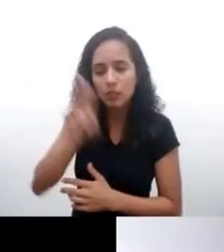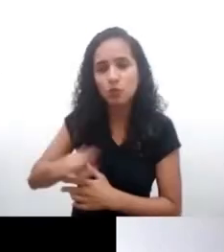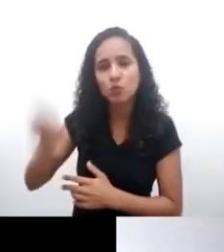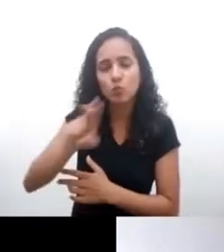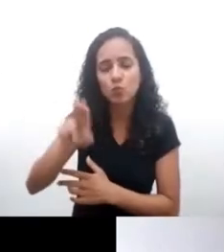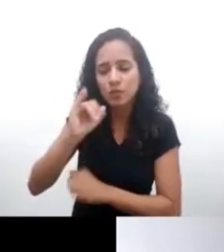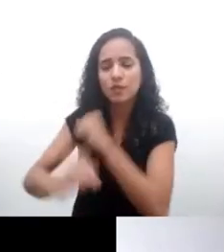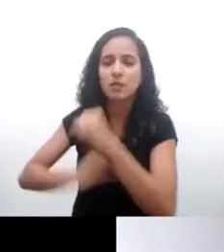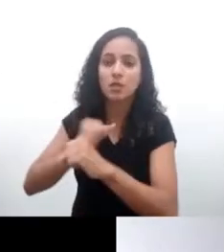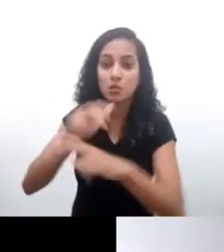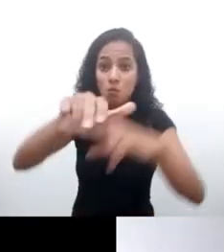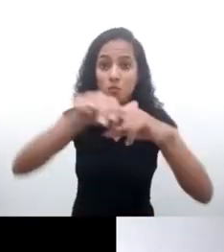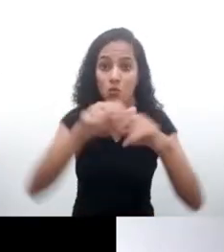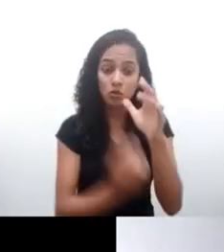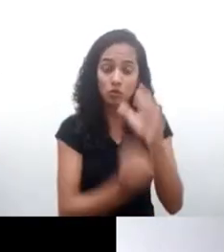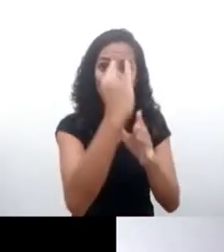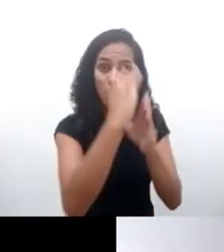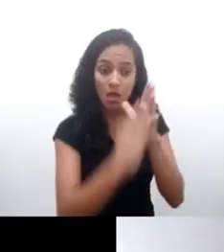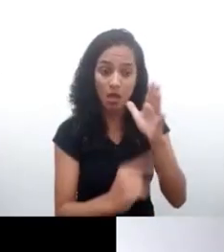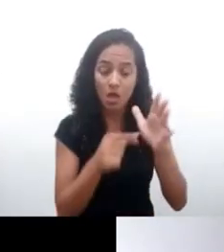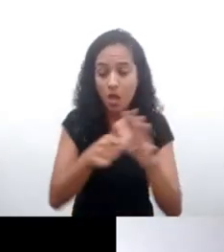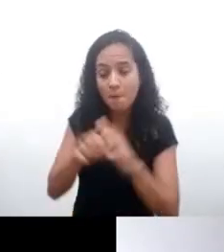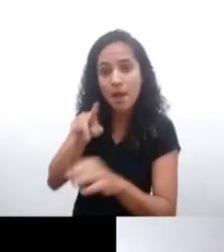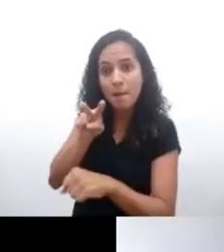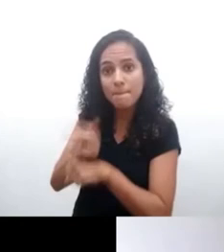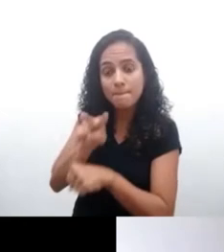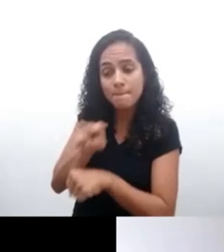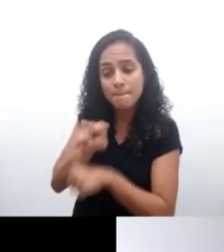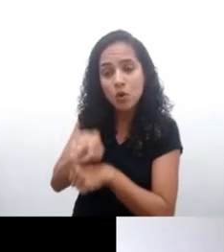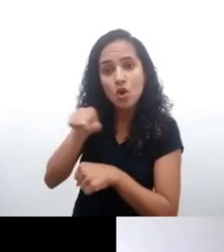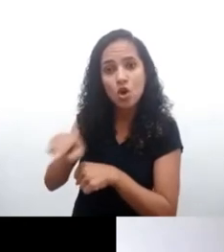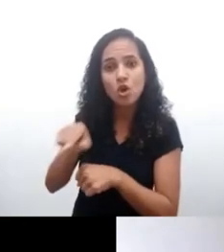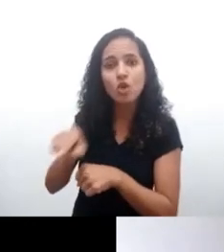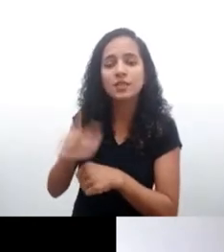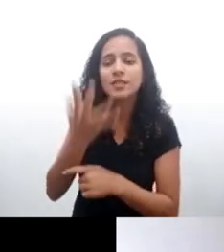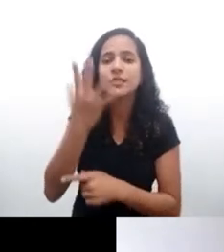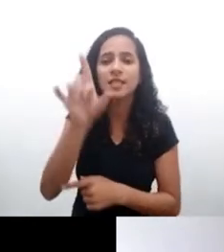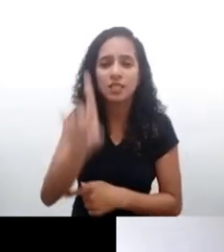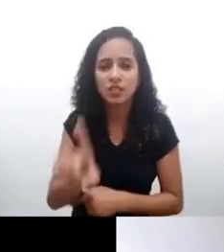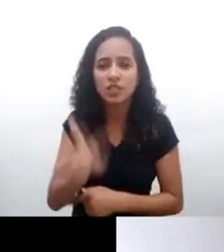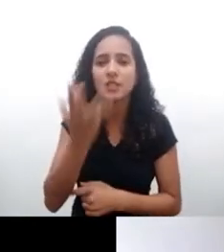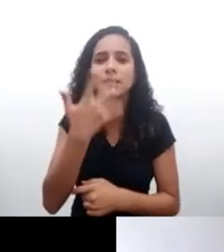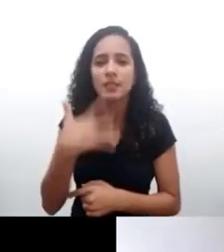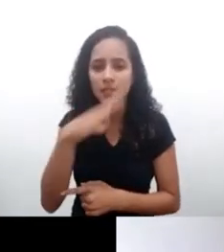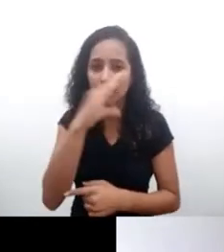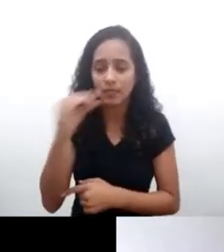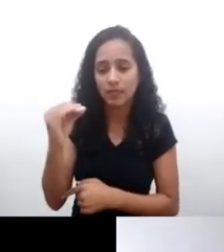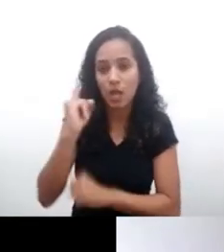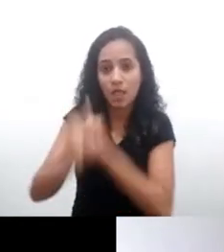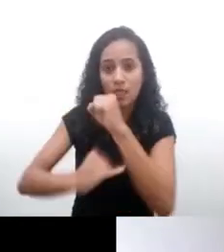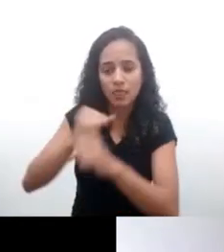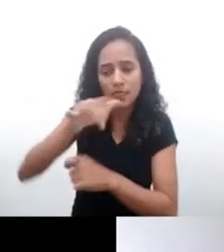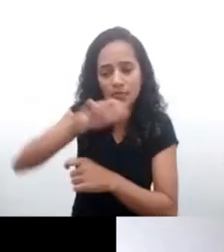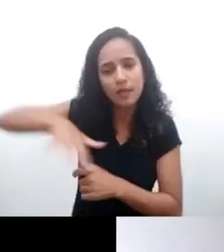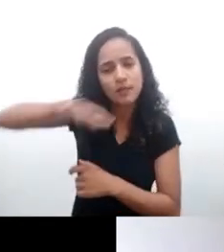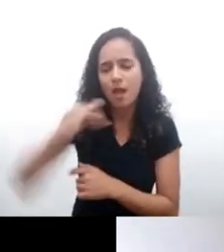Internet en el mundo son niños y niñas y adolescentes. Entonces, una protección normativa que se aplique a los marcos de los